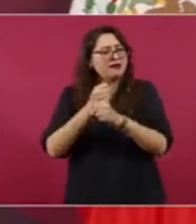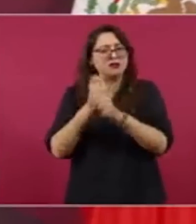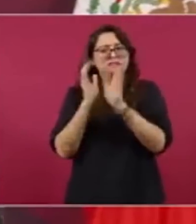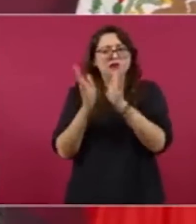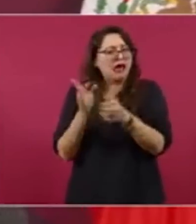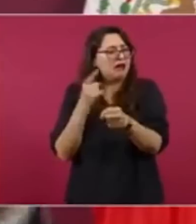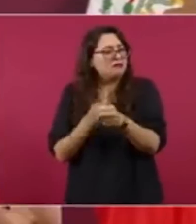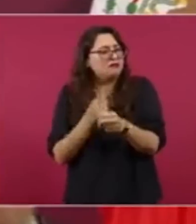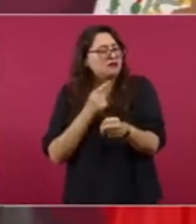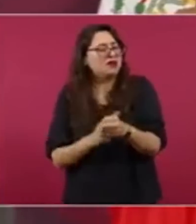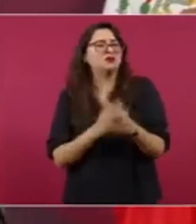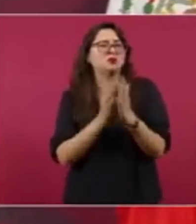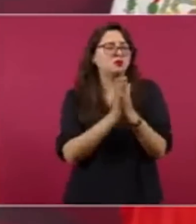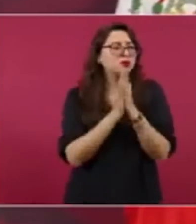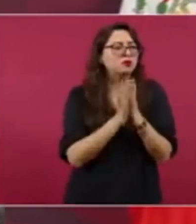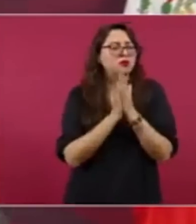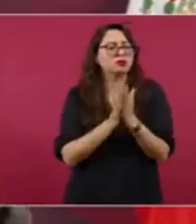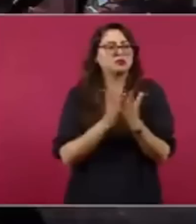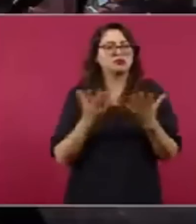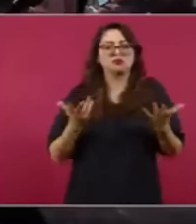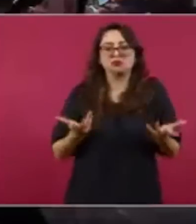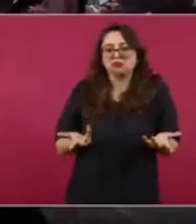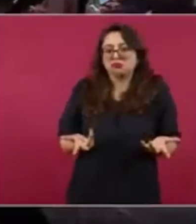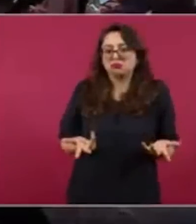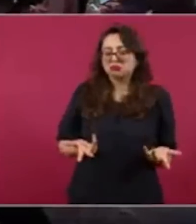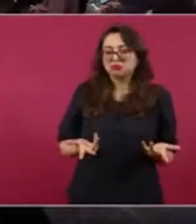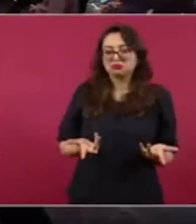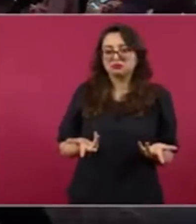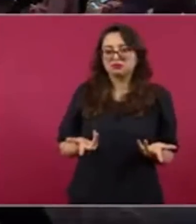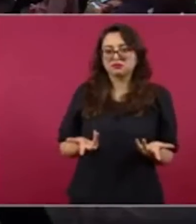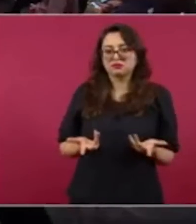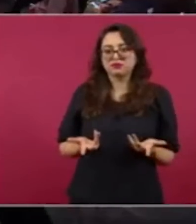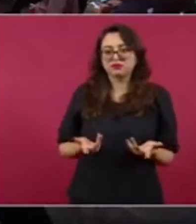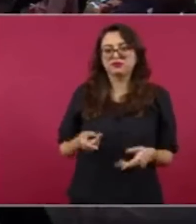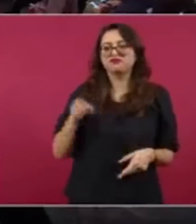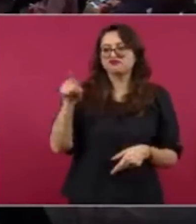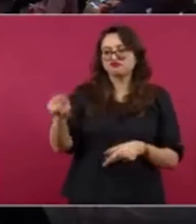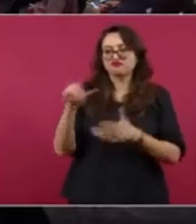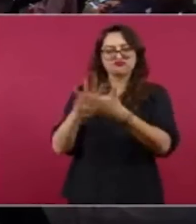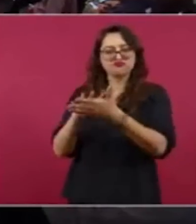y como al parecer tiene que ver con el movimiento